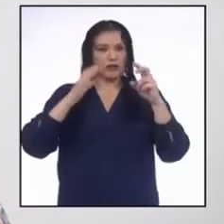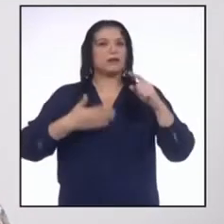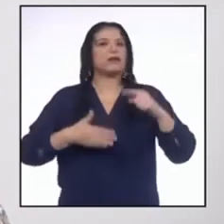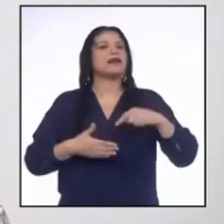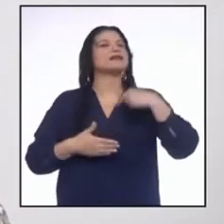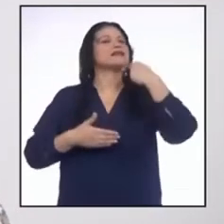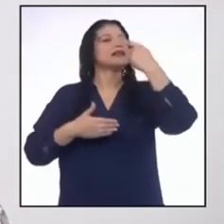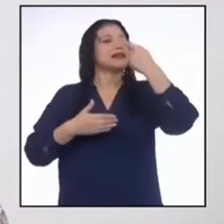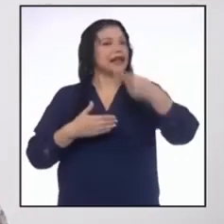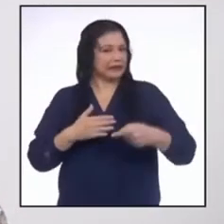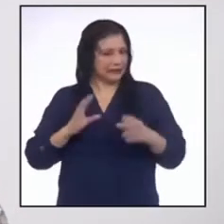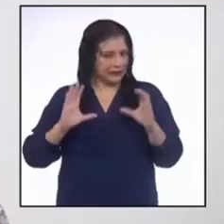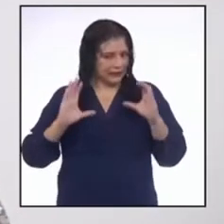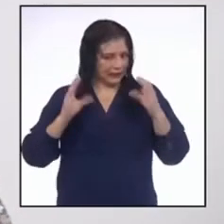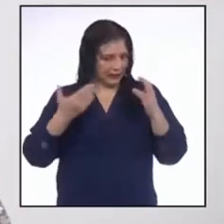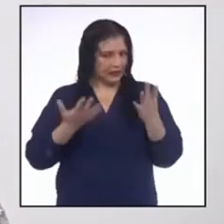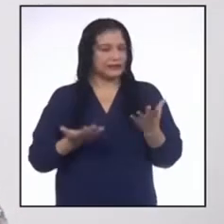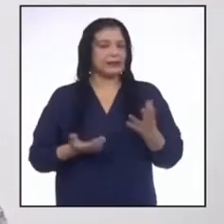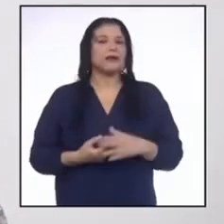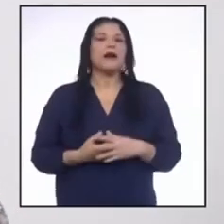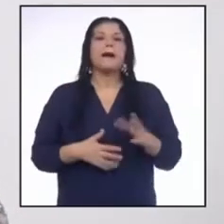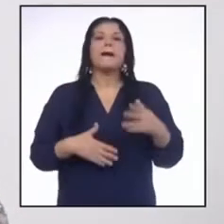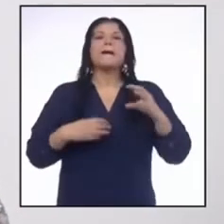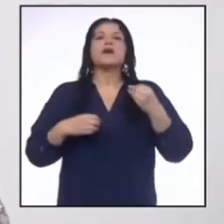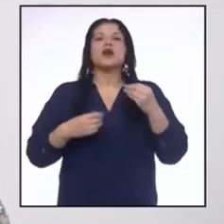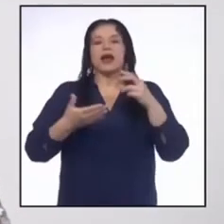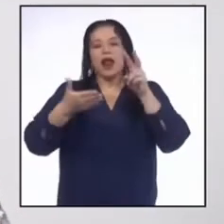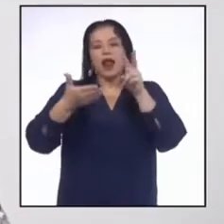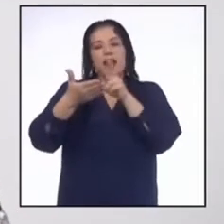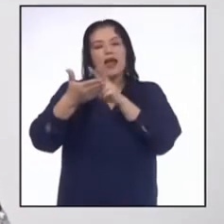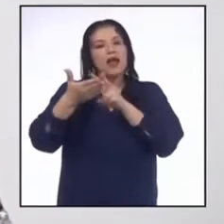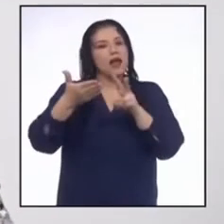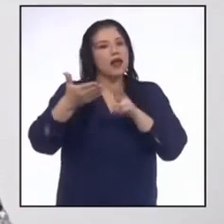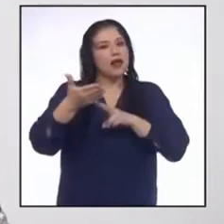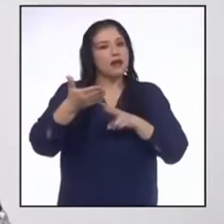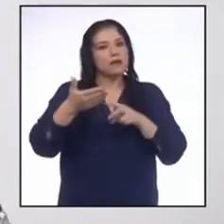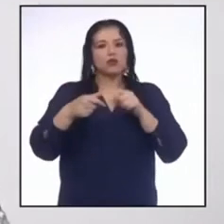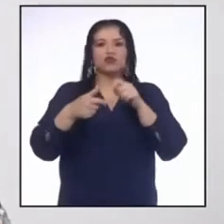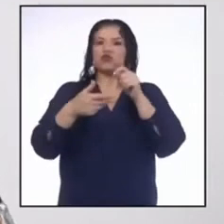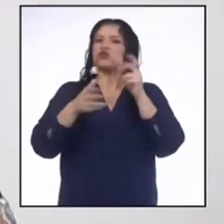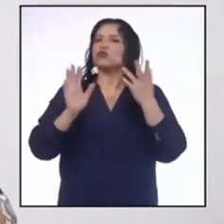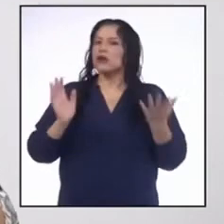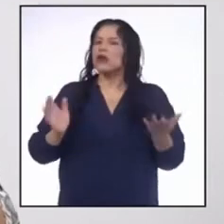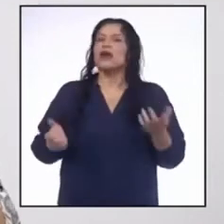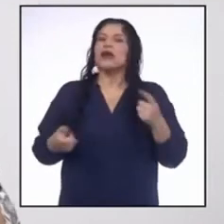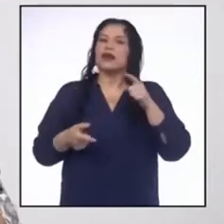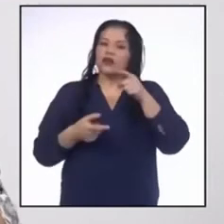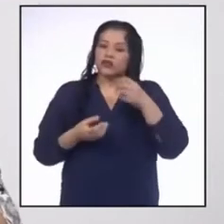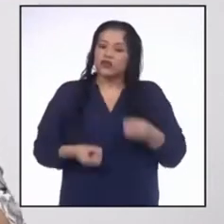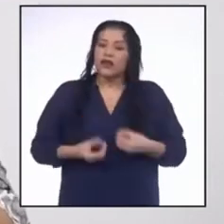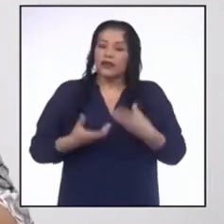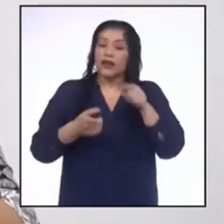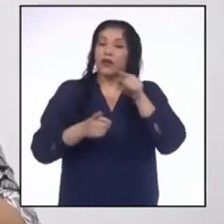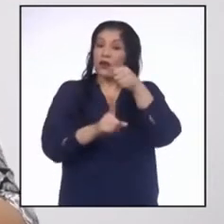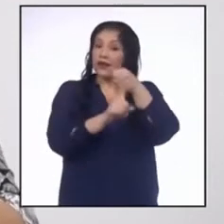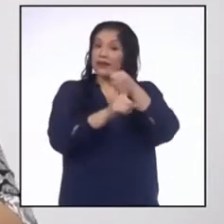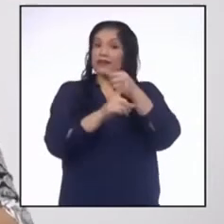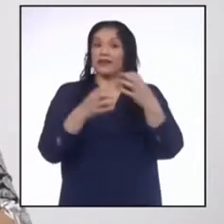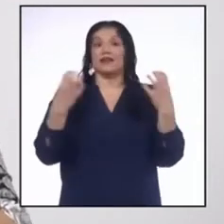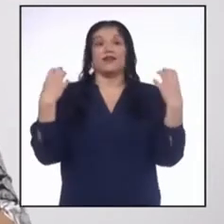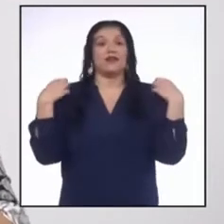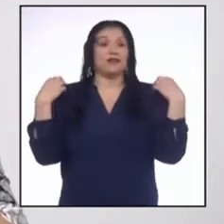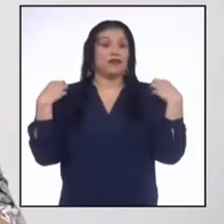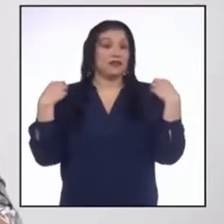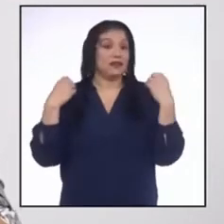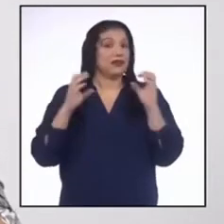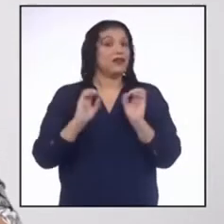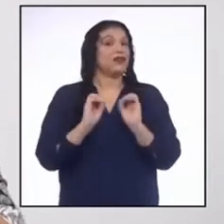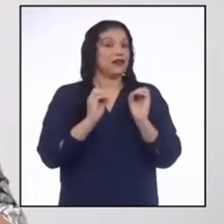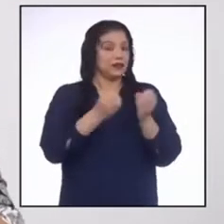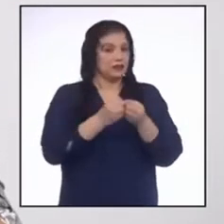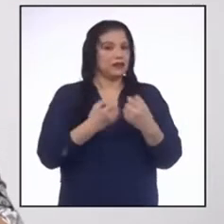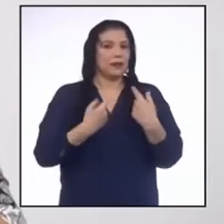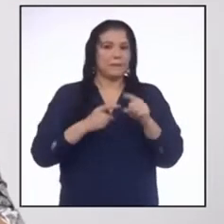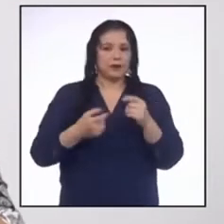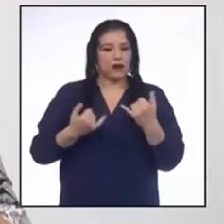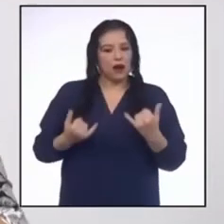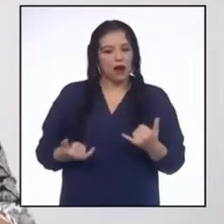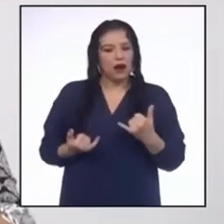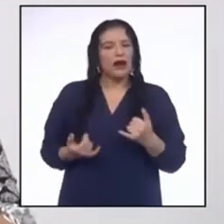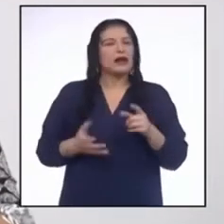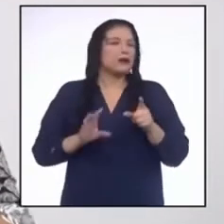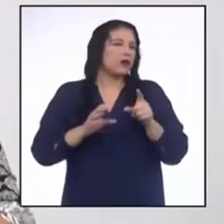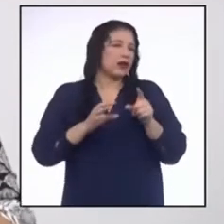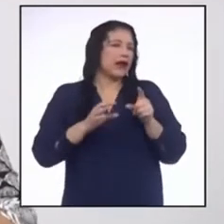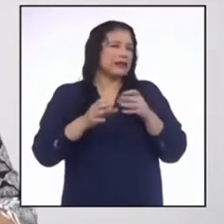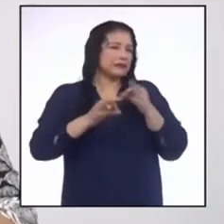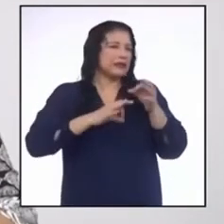el siguiente programa porque leeremos un texto que nos ha brindado esa entidad. Sin embargo, les daré